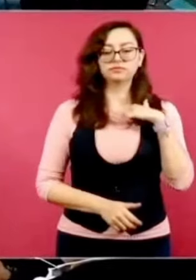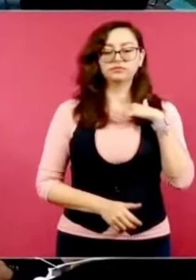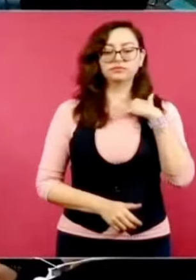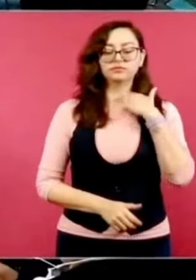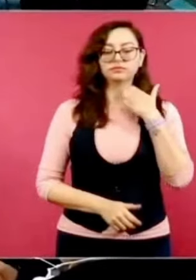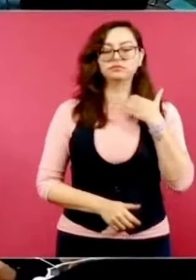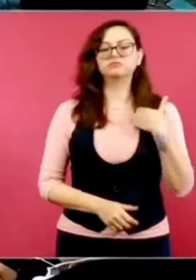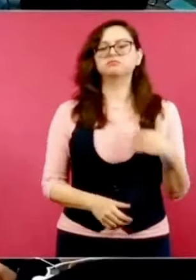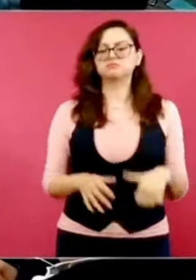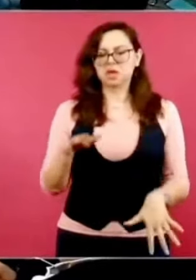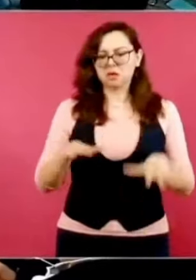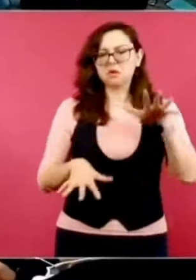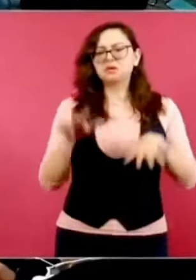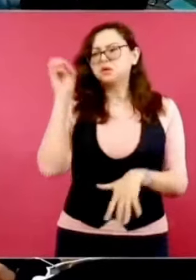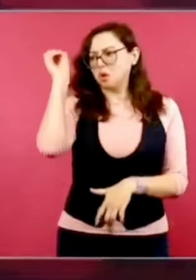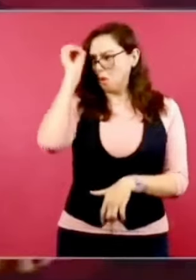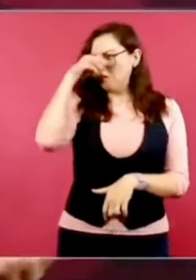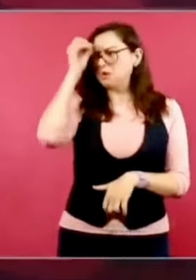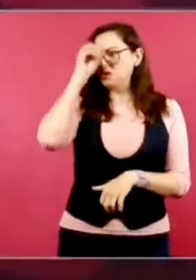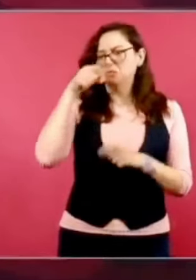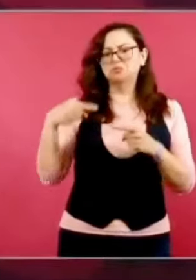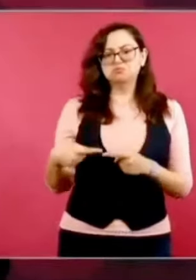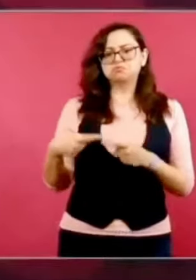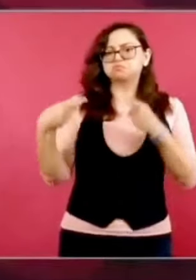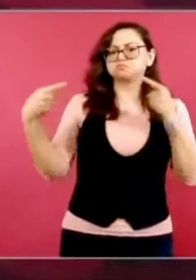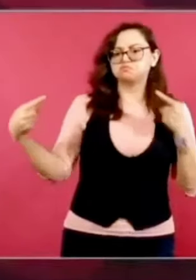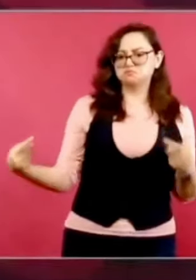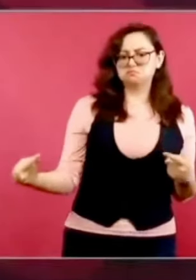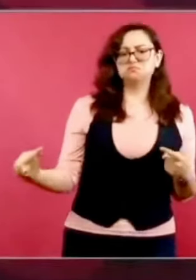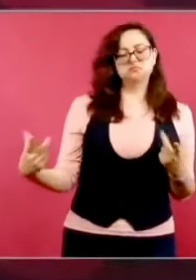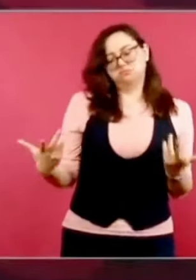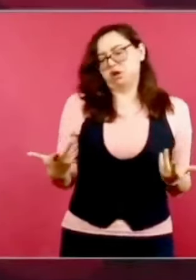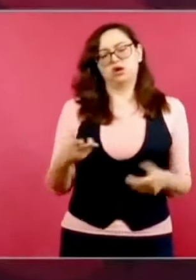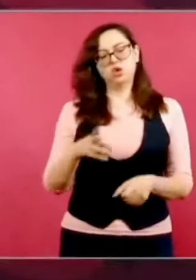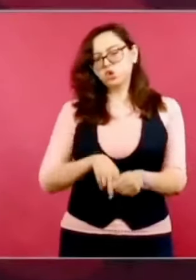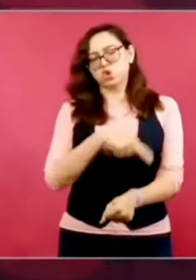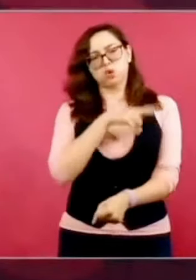tenemos diferencias porque es normal.